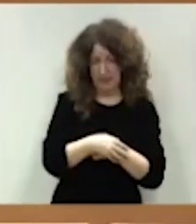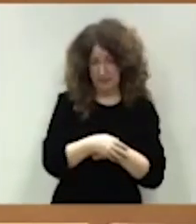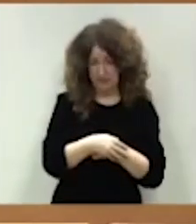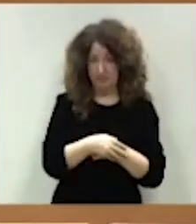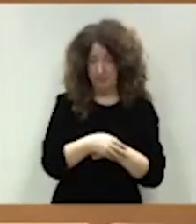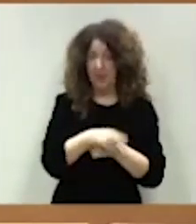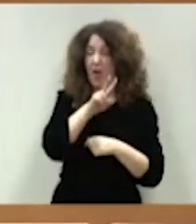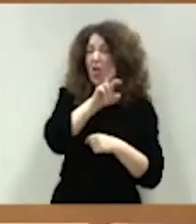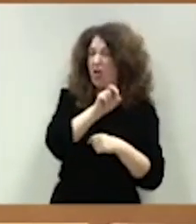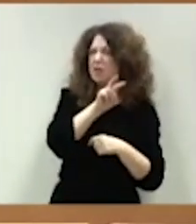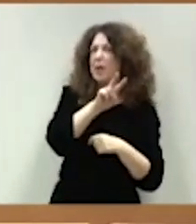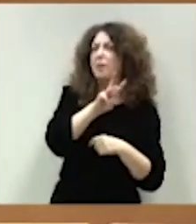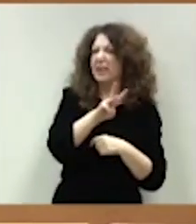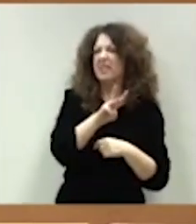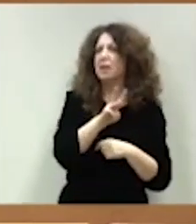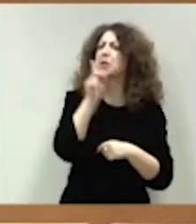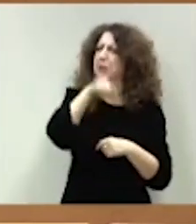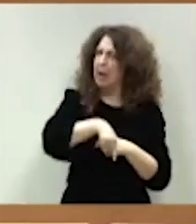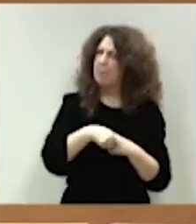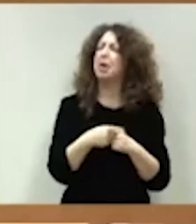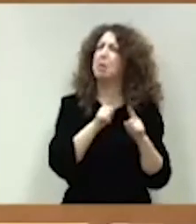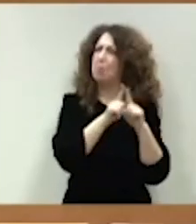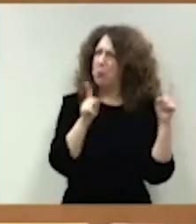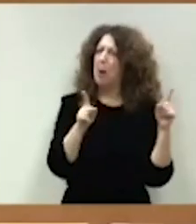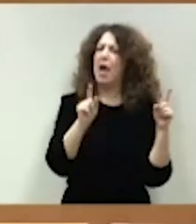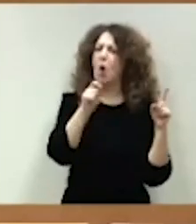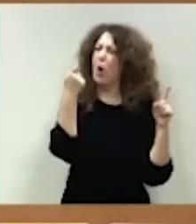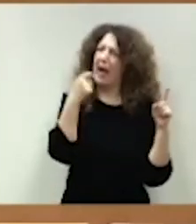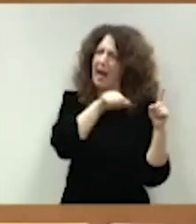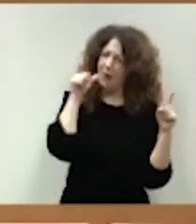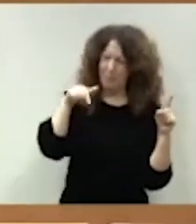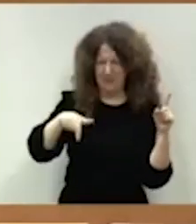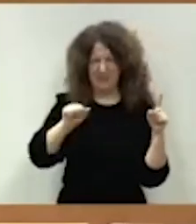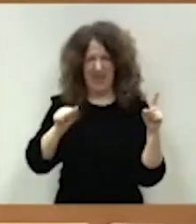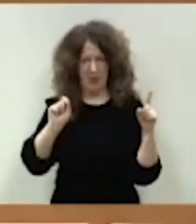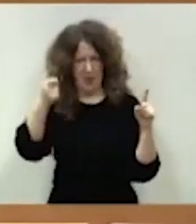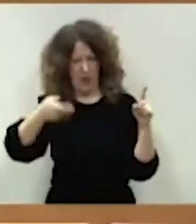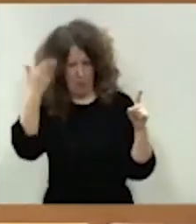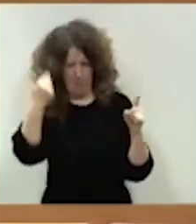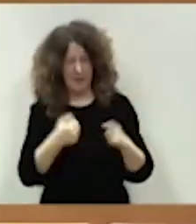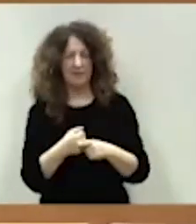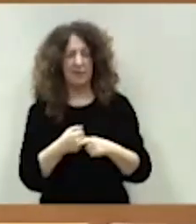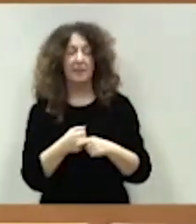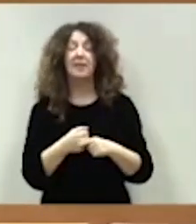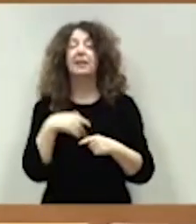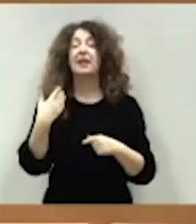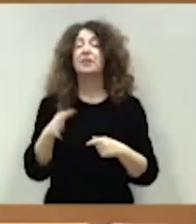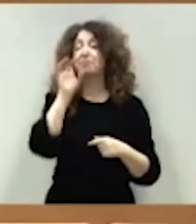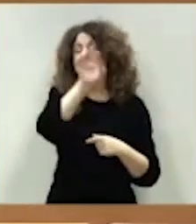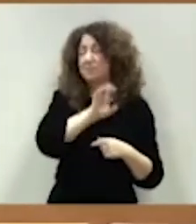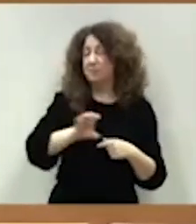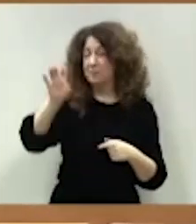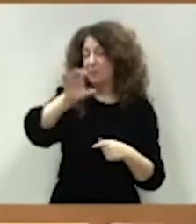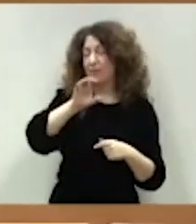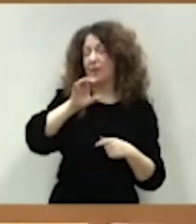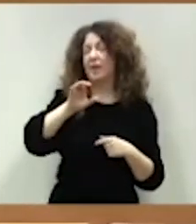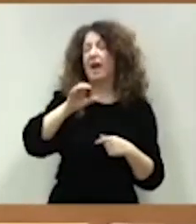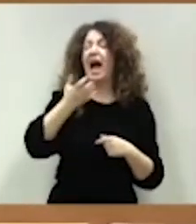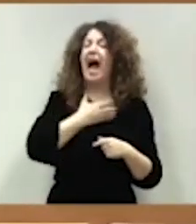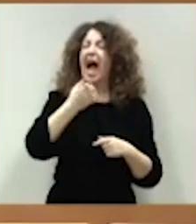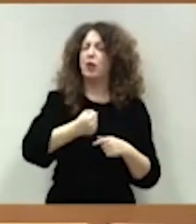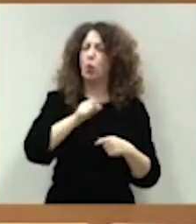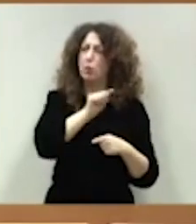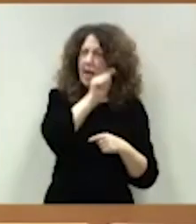que fue, recuerdan, también un año récord. Las entidades locales dispondrán, igualmente, el año que viene,